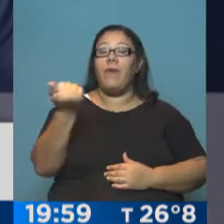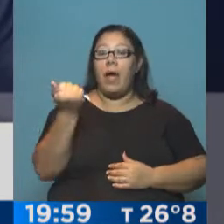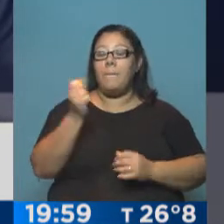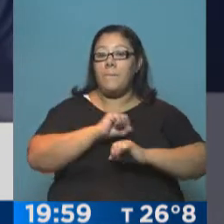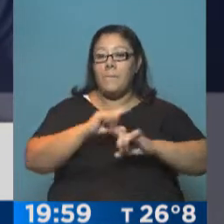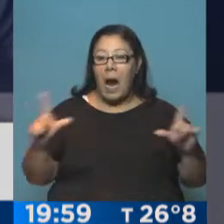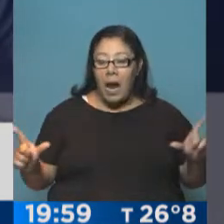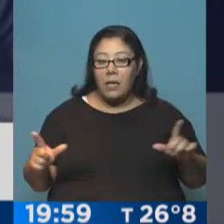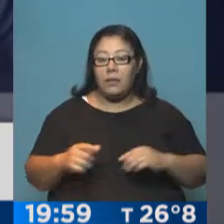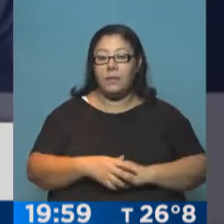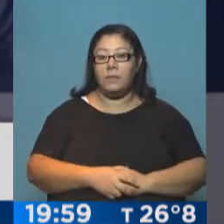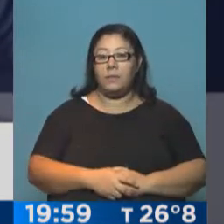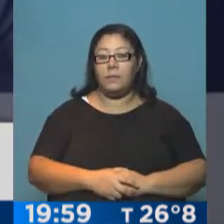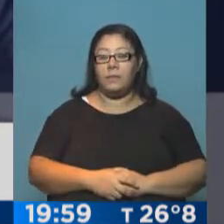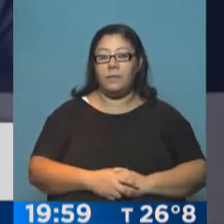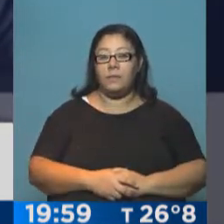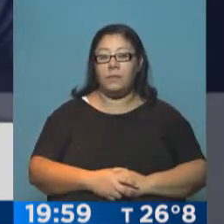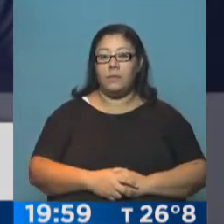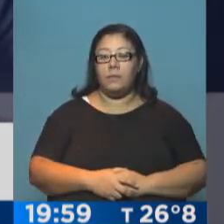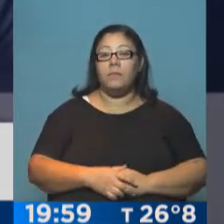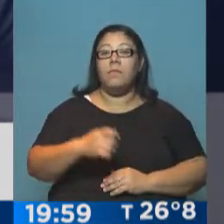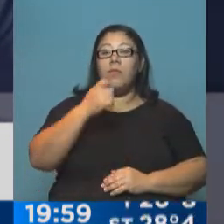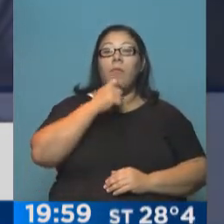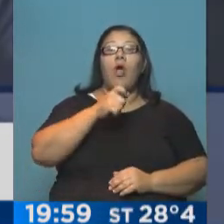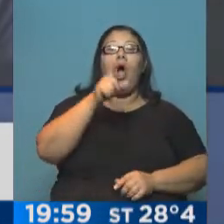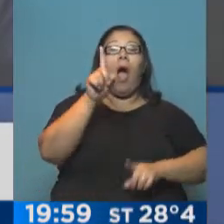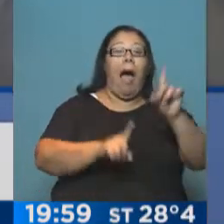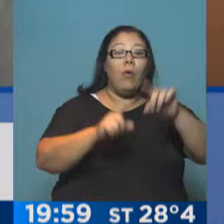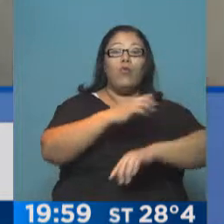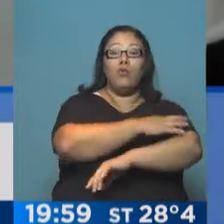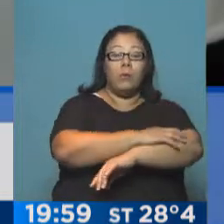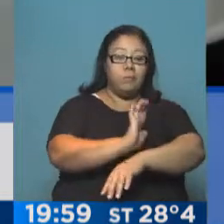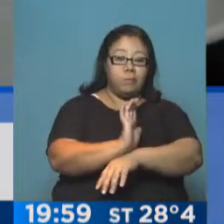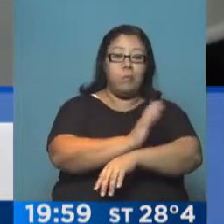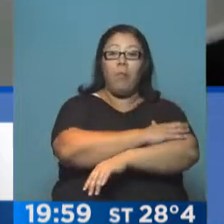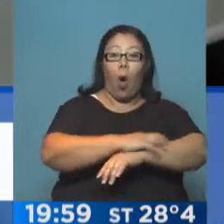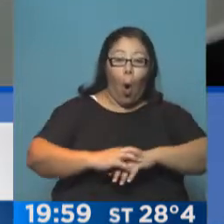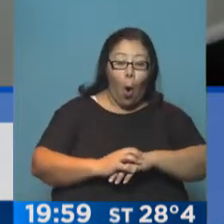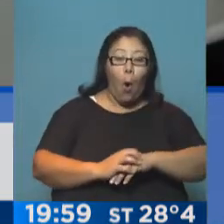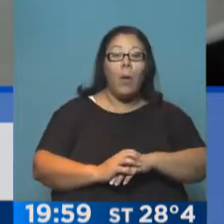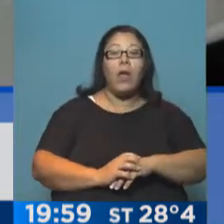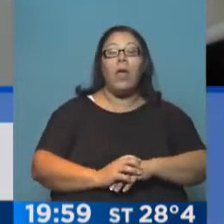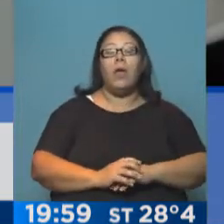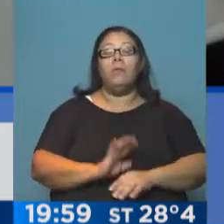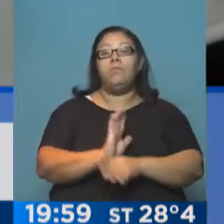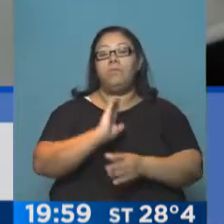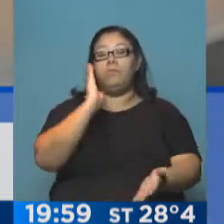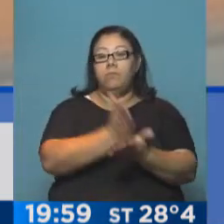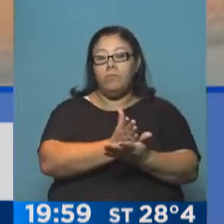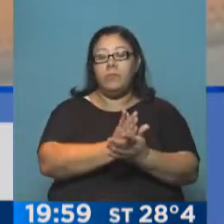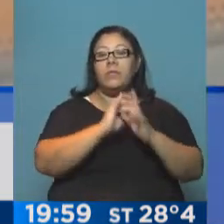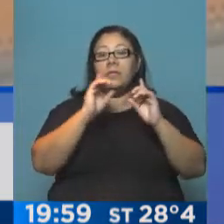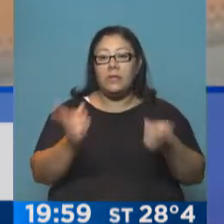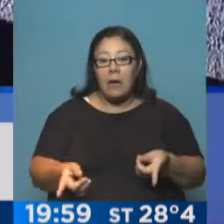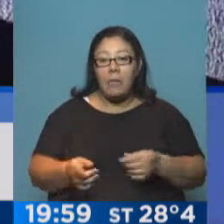en donde se castigó a los que menos tienen y también se castigó en forma importante y se discriminó